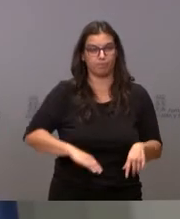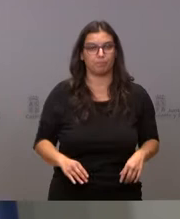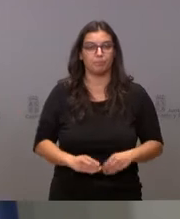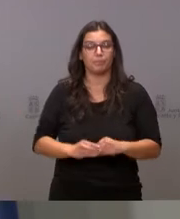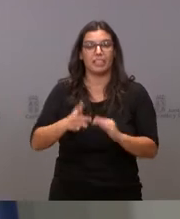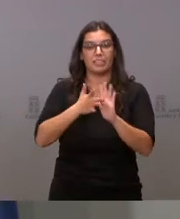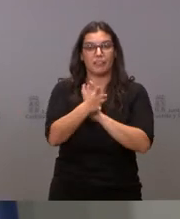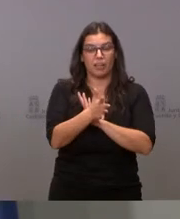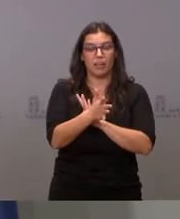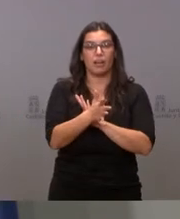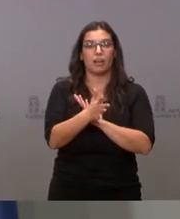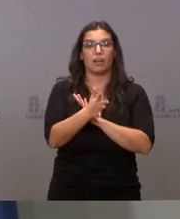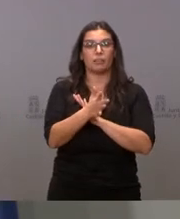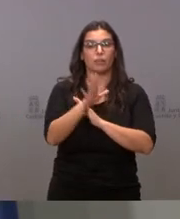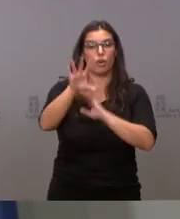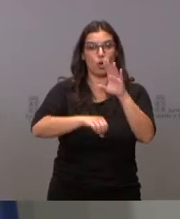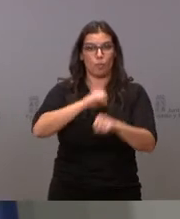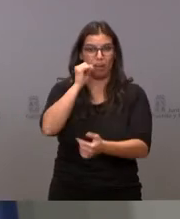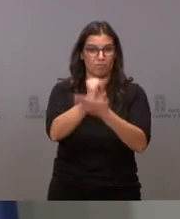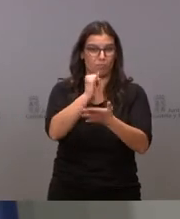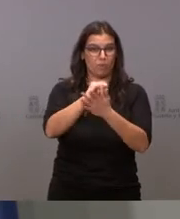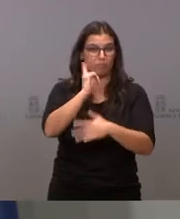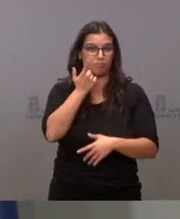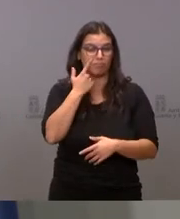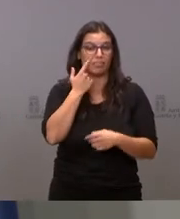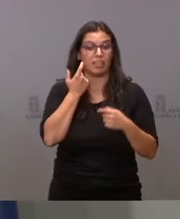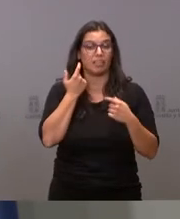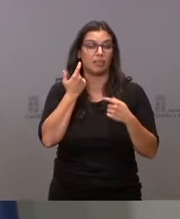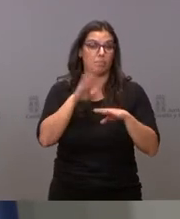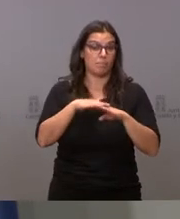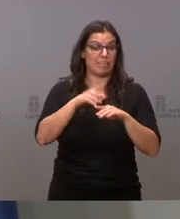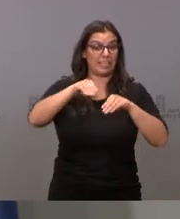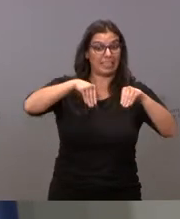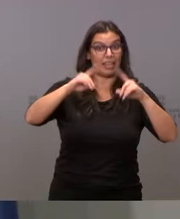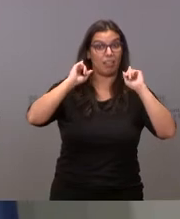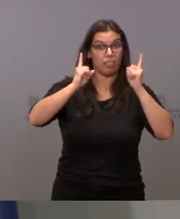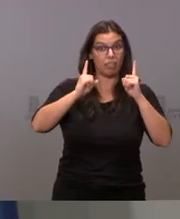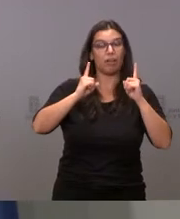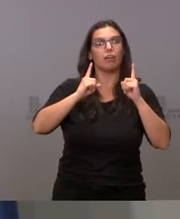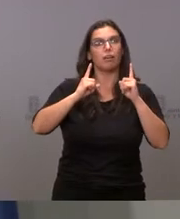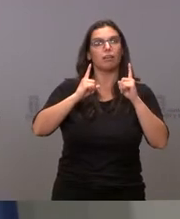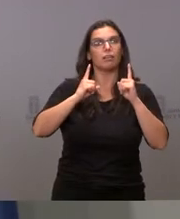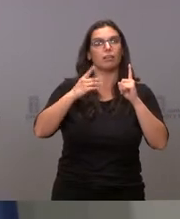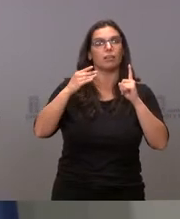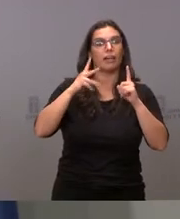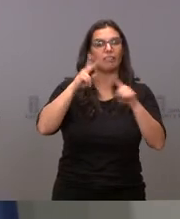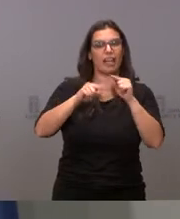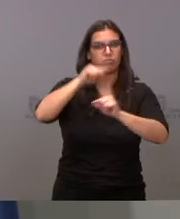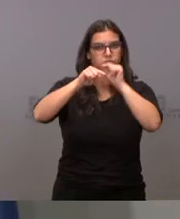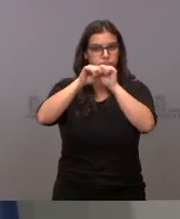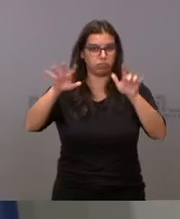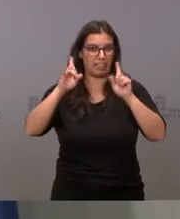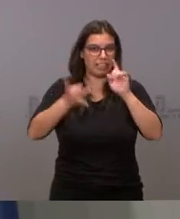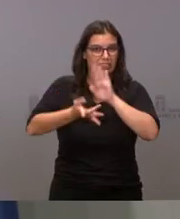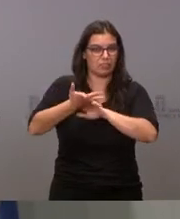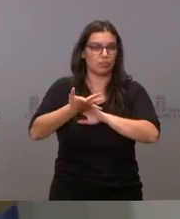trata de la compra necesaria para mantener nuestra estrategia de prevención de transmisión del COVID en nuestros